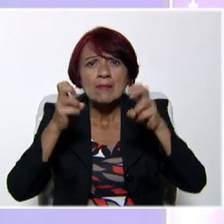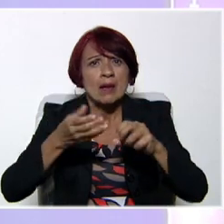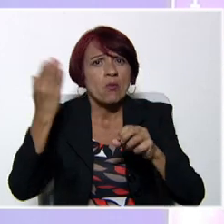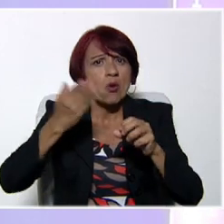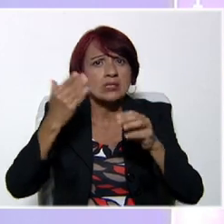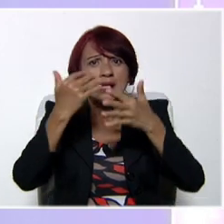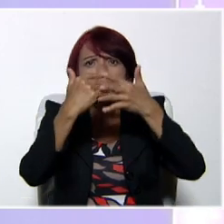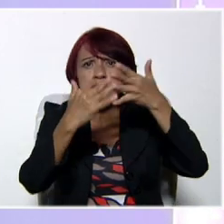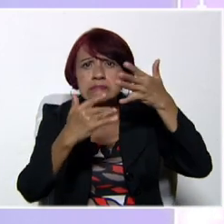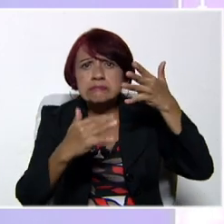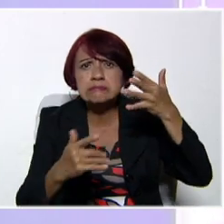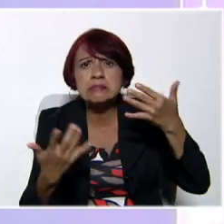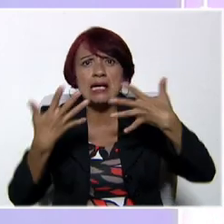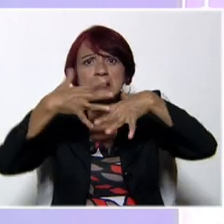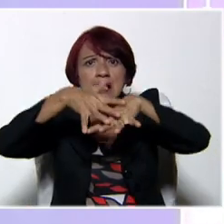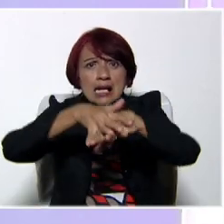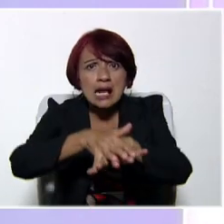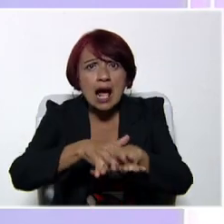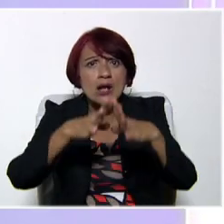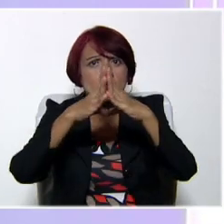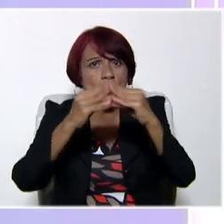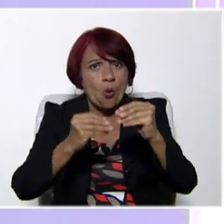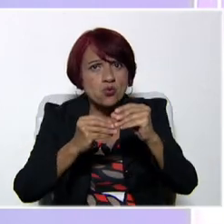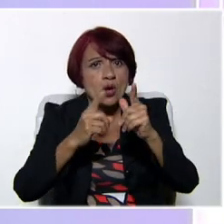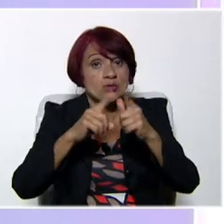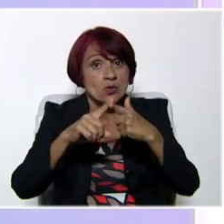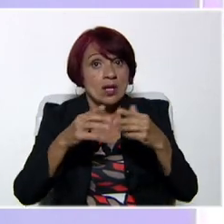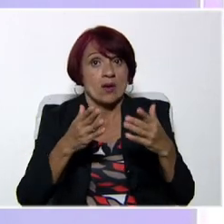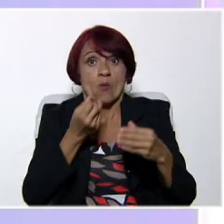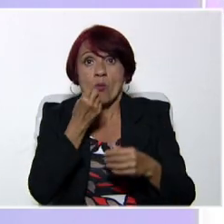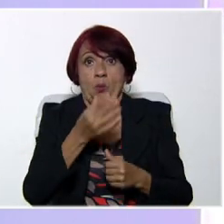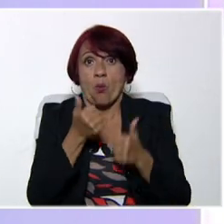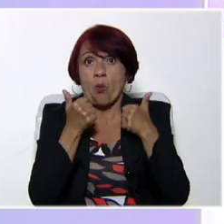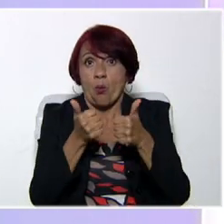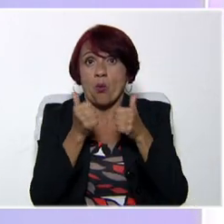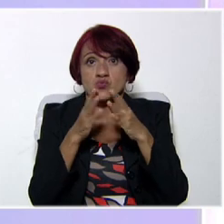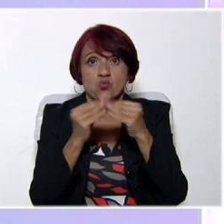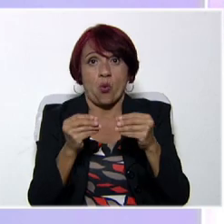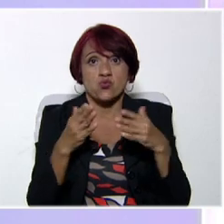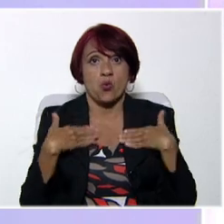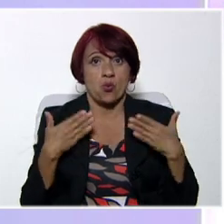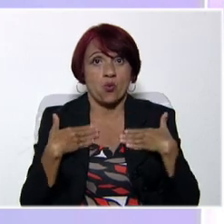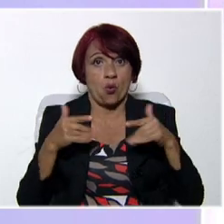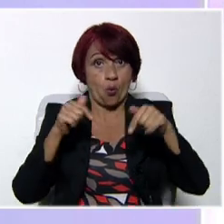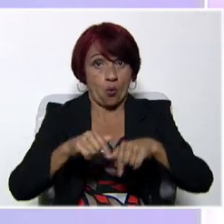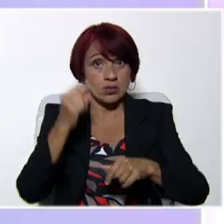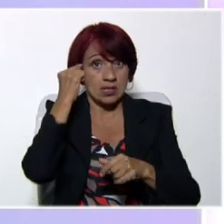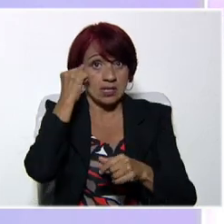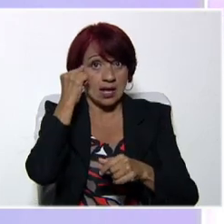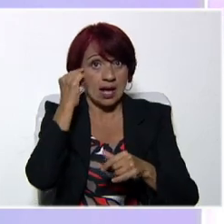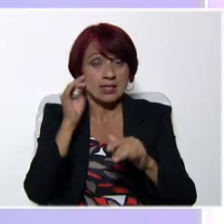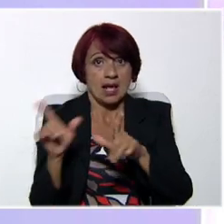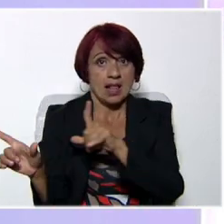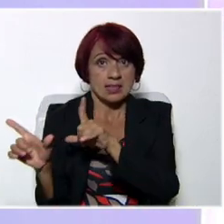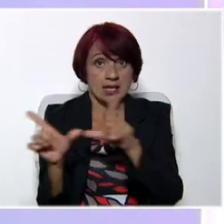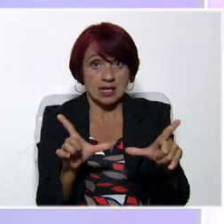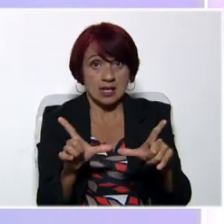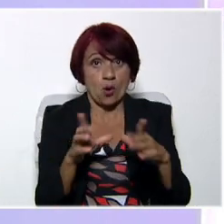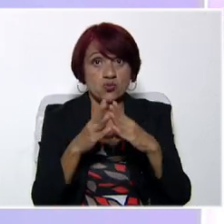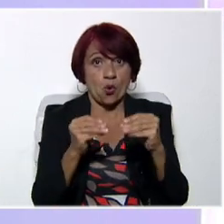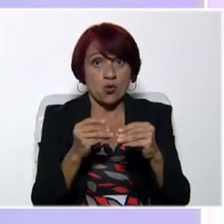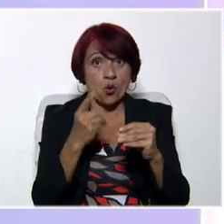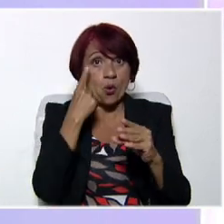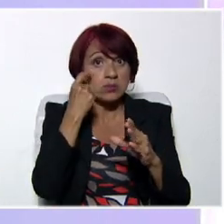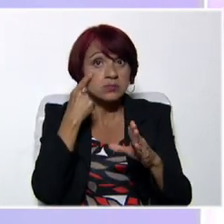prácticos muy integrales. Ese tema generador está fantástico. Pero lo más fantástico del día de hoy es que ya tenemos listas las adaptaciones